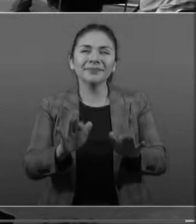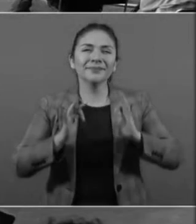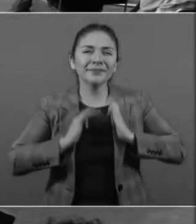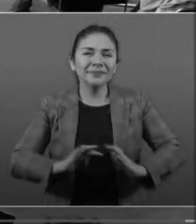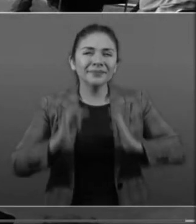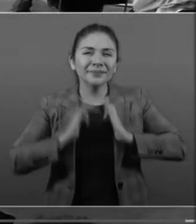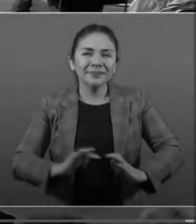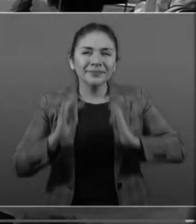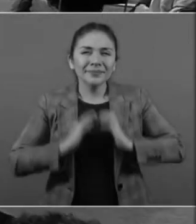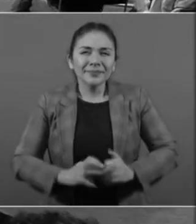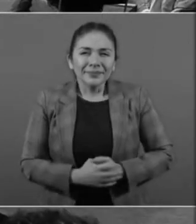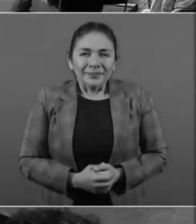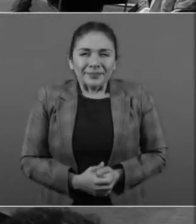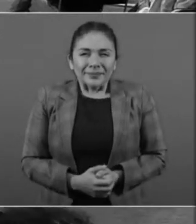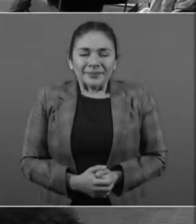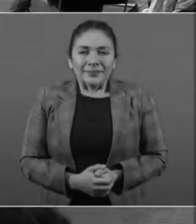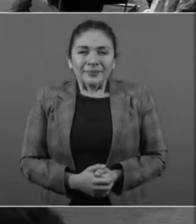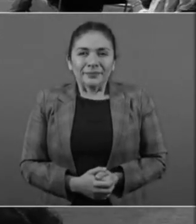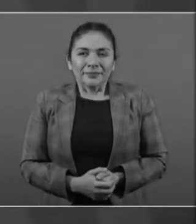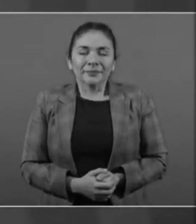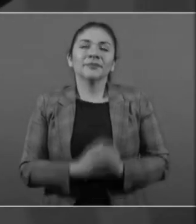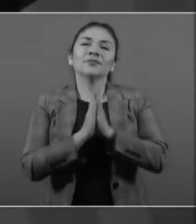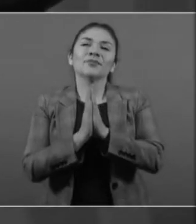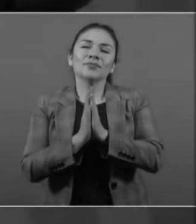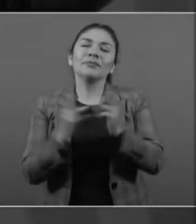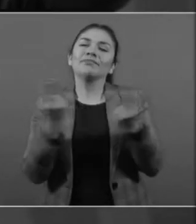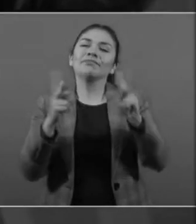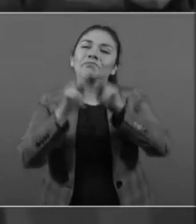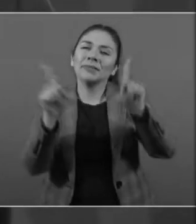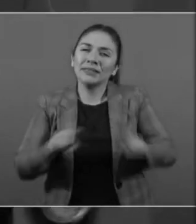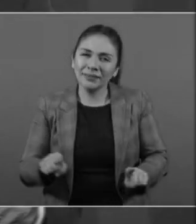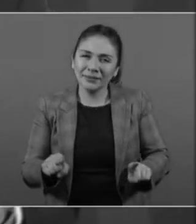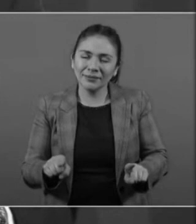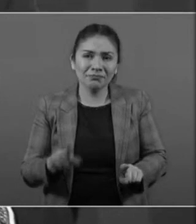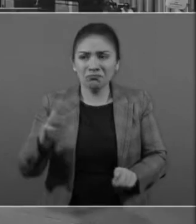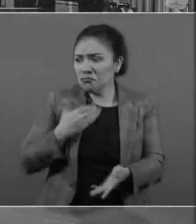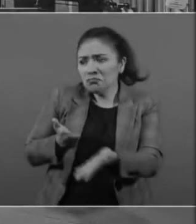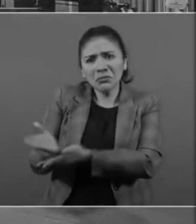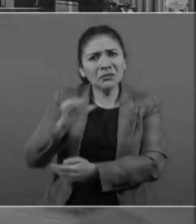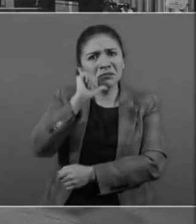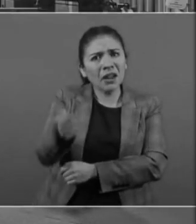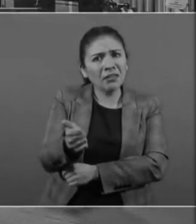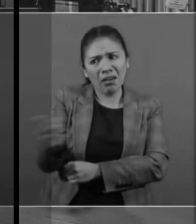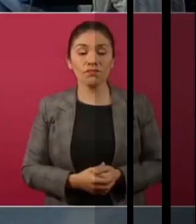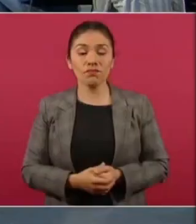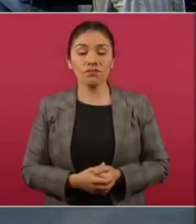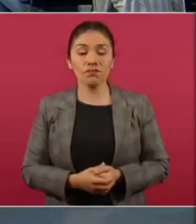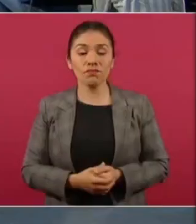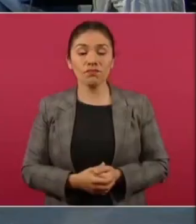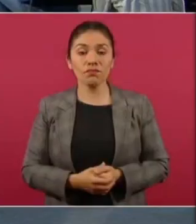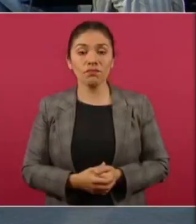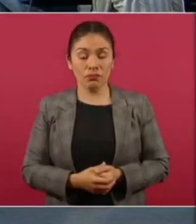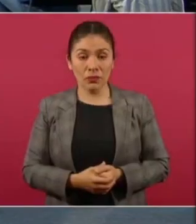amor y paz, yo no me meto con ellos, que no se metan conmigo.